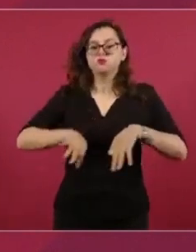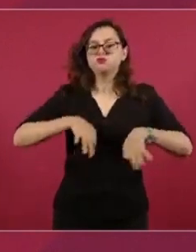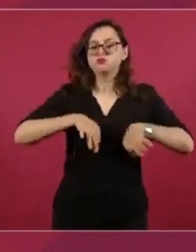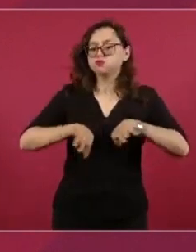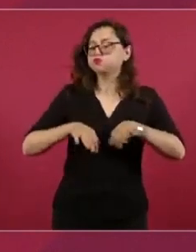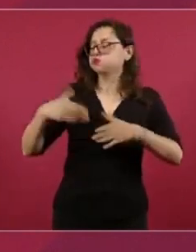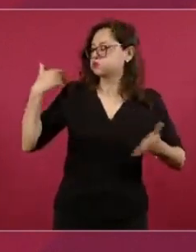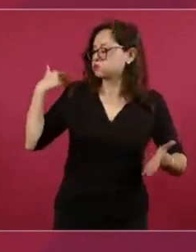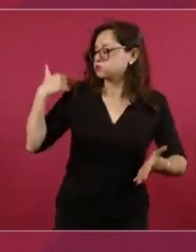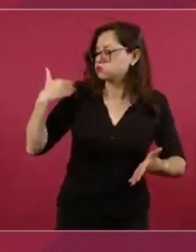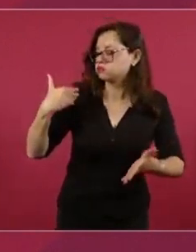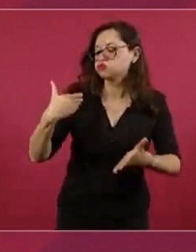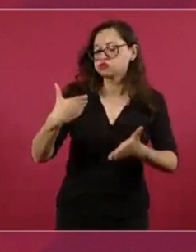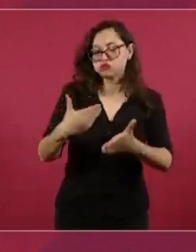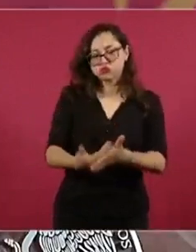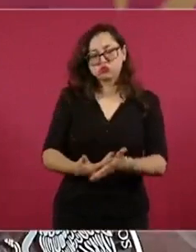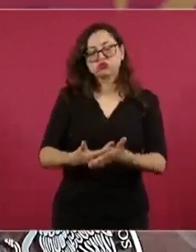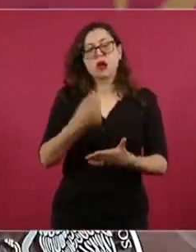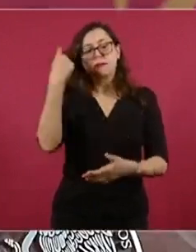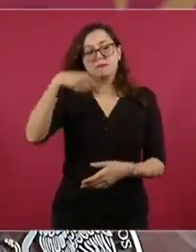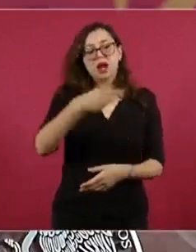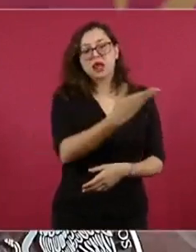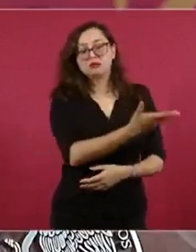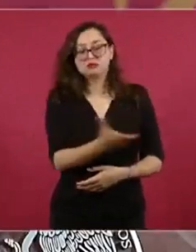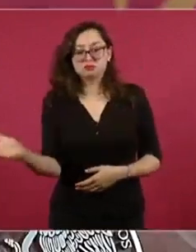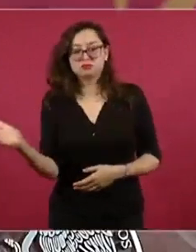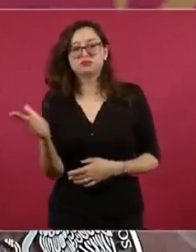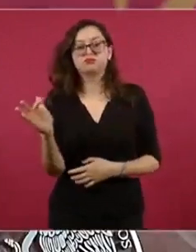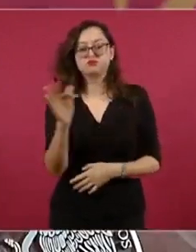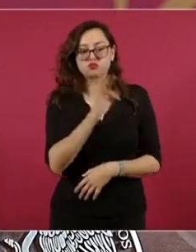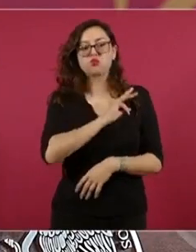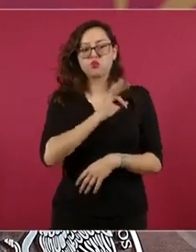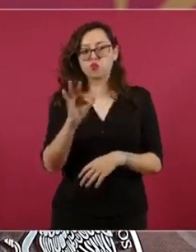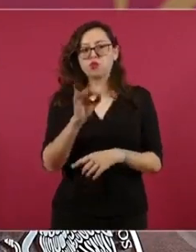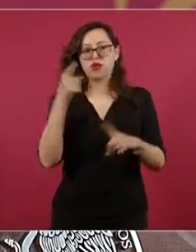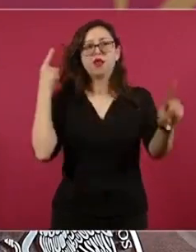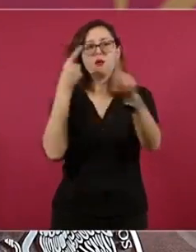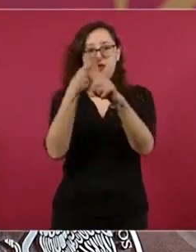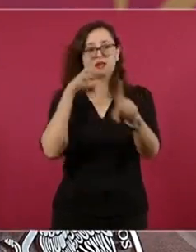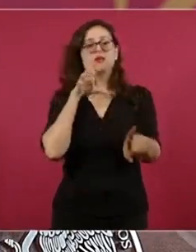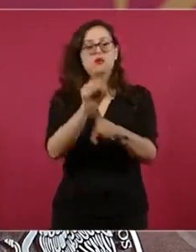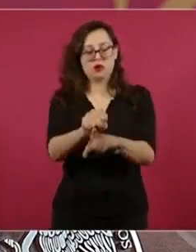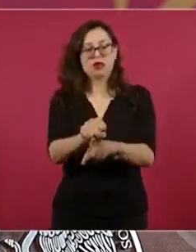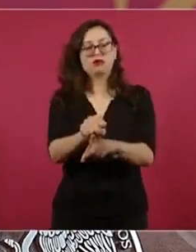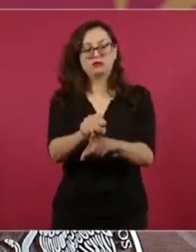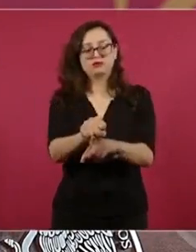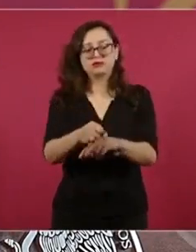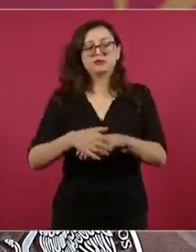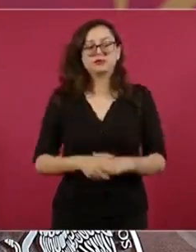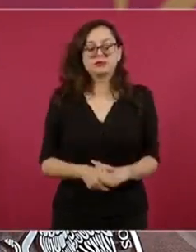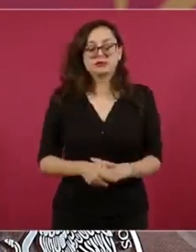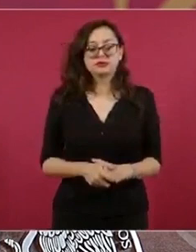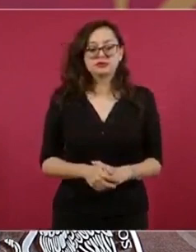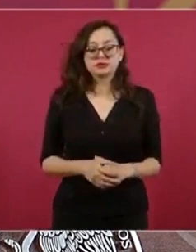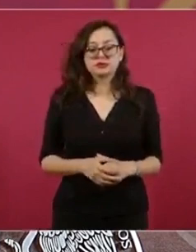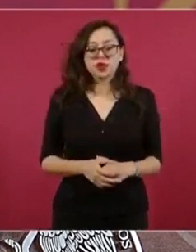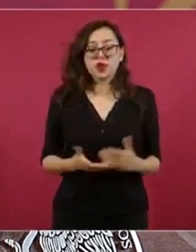este tiempo haciendo posible que cada uno de ustedes lograra su objetivo. Este momento